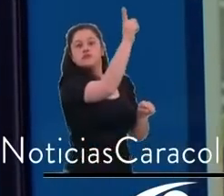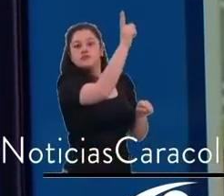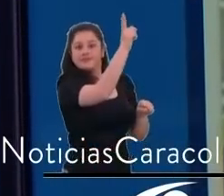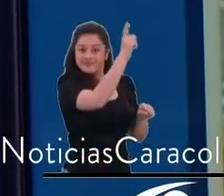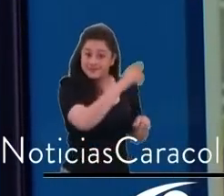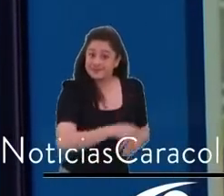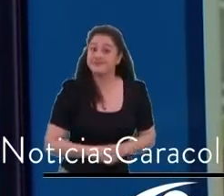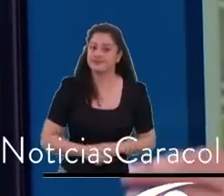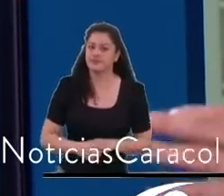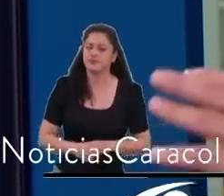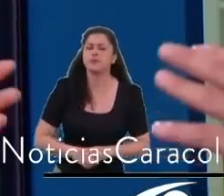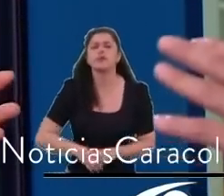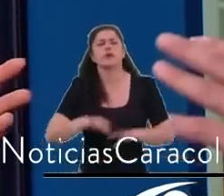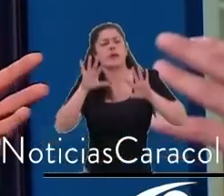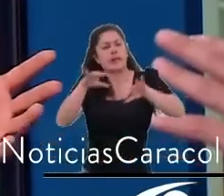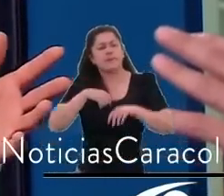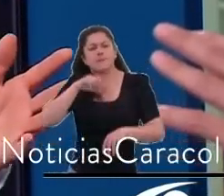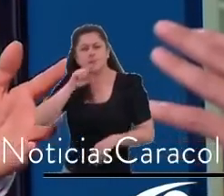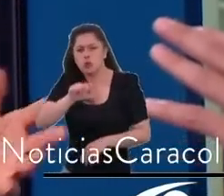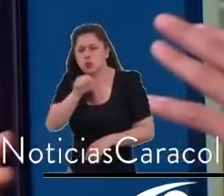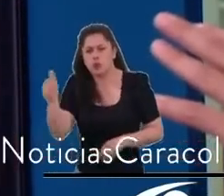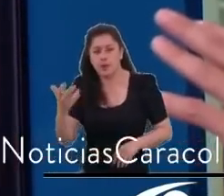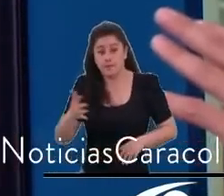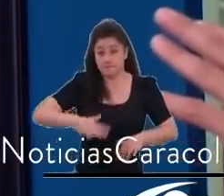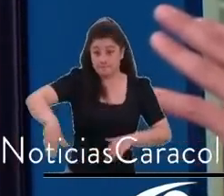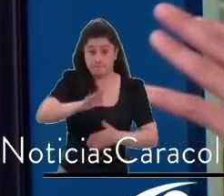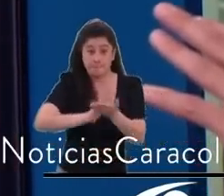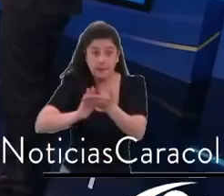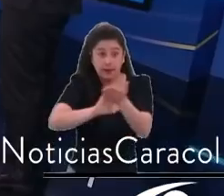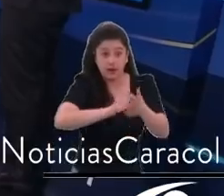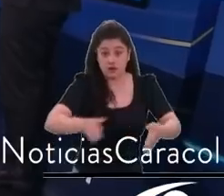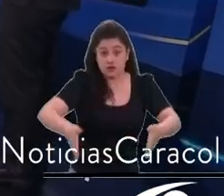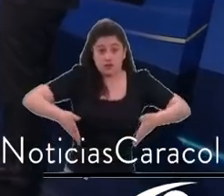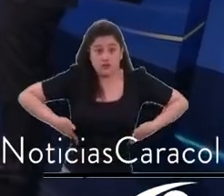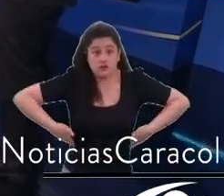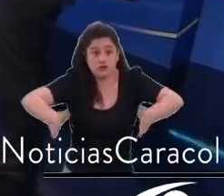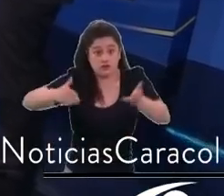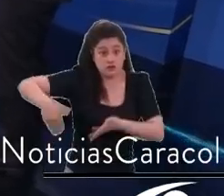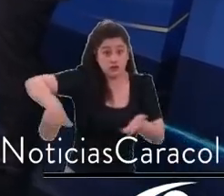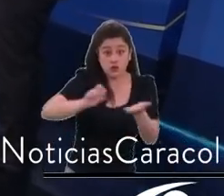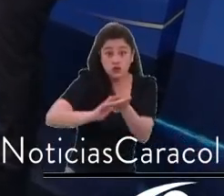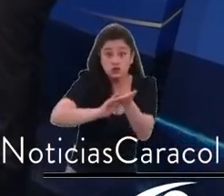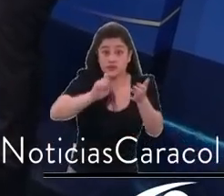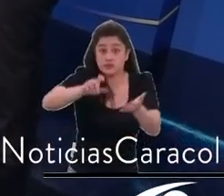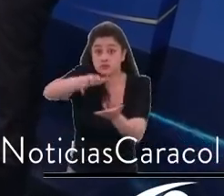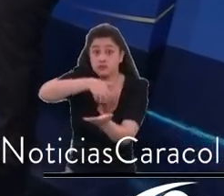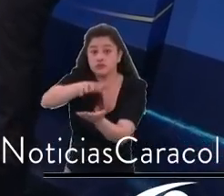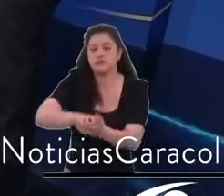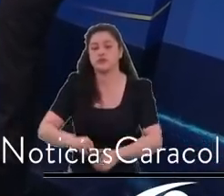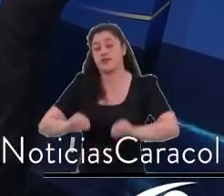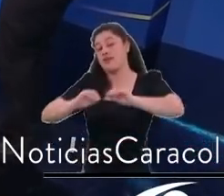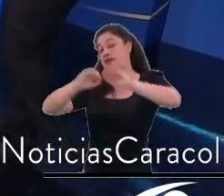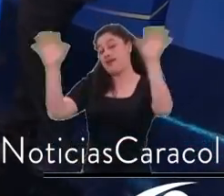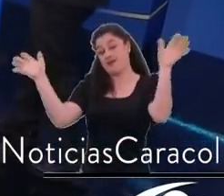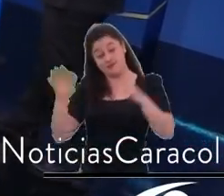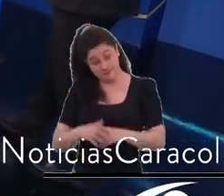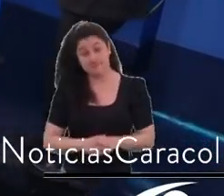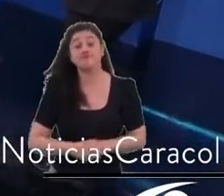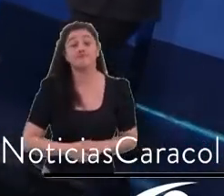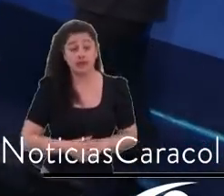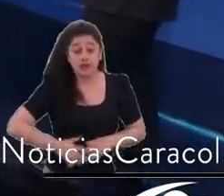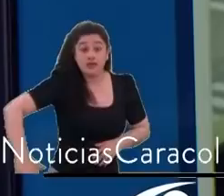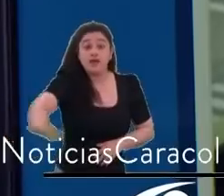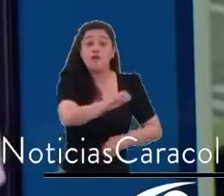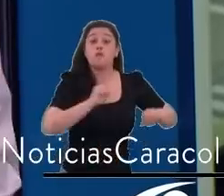necesitamos transporte limpio, ¿no? Sí. El mayor número de viajes de Bogotá se hacen transporte público, entonces por eso esa es la prioridad. Luego,